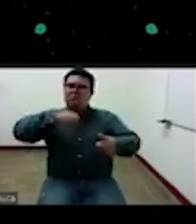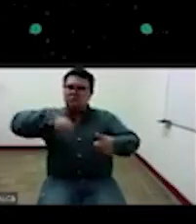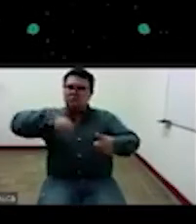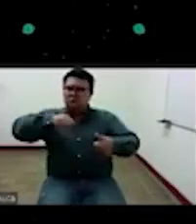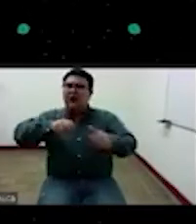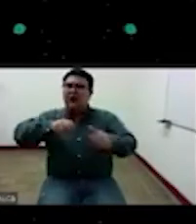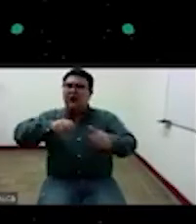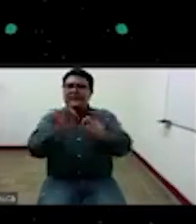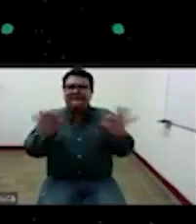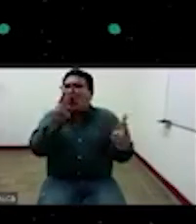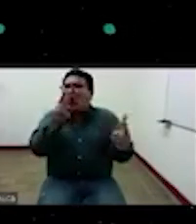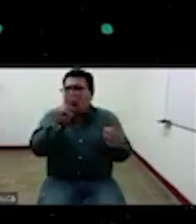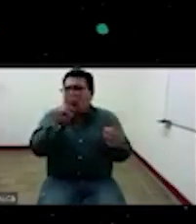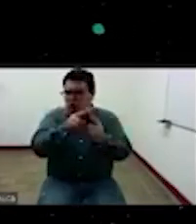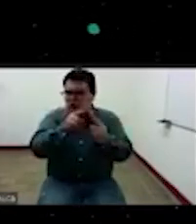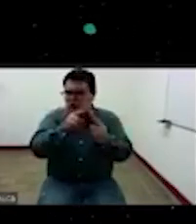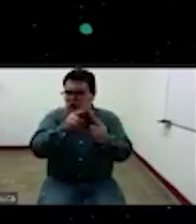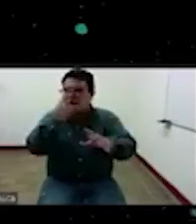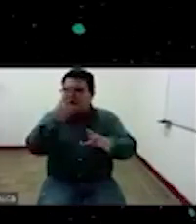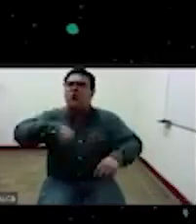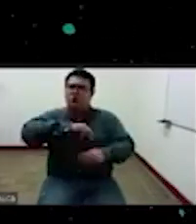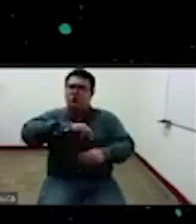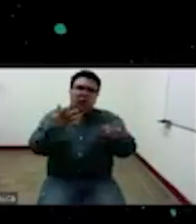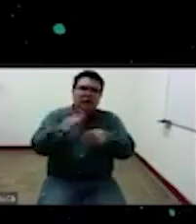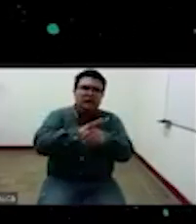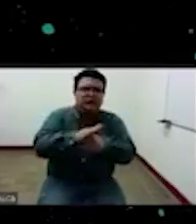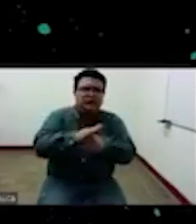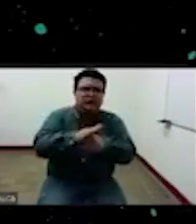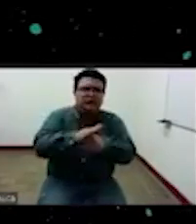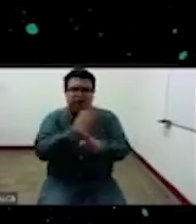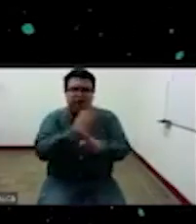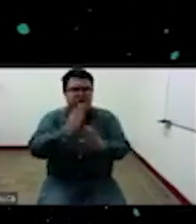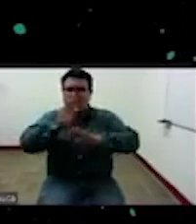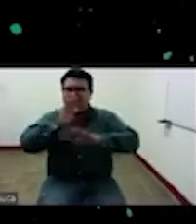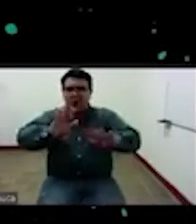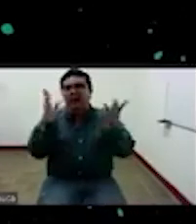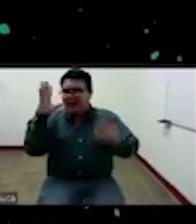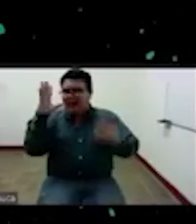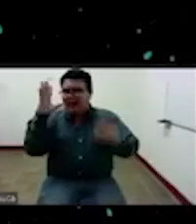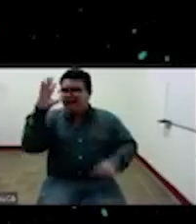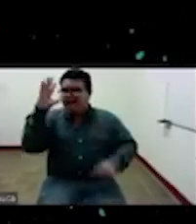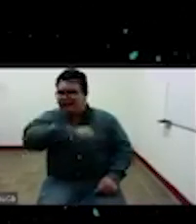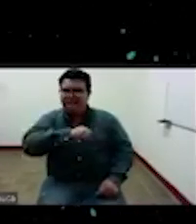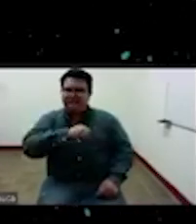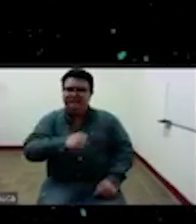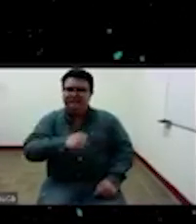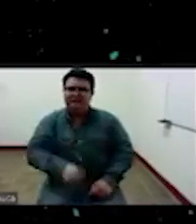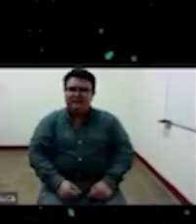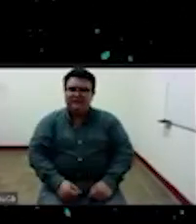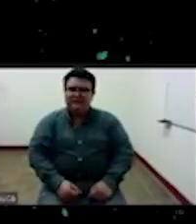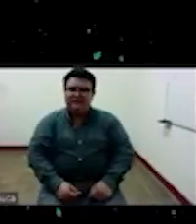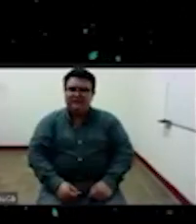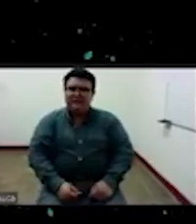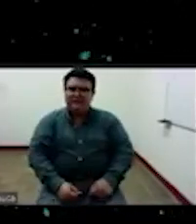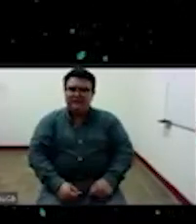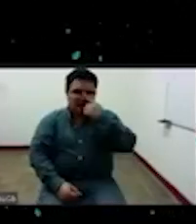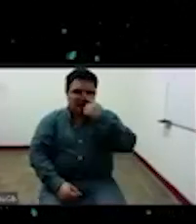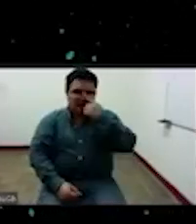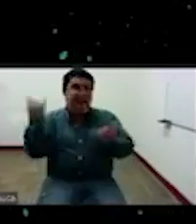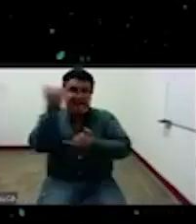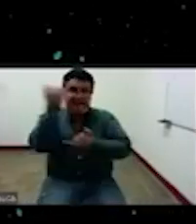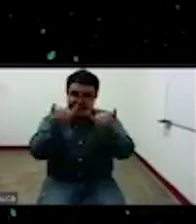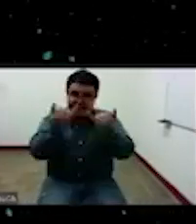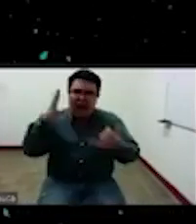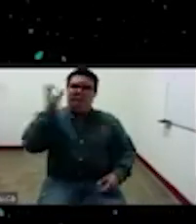que tenemos problemas de racismo esa afirmación es conocer o identificar que existe